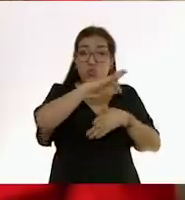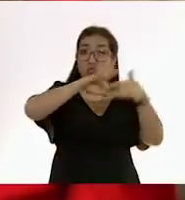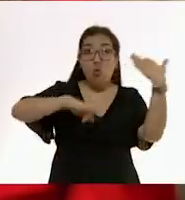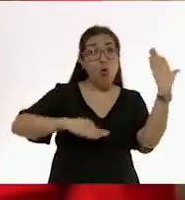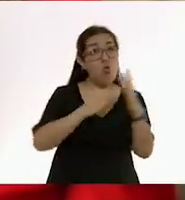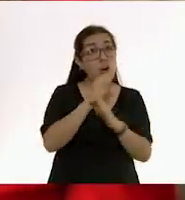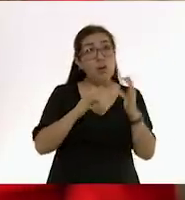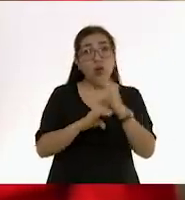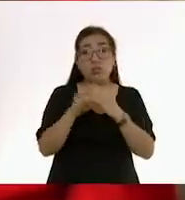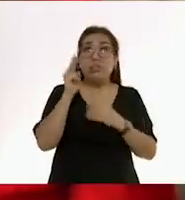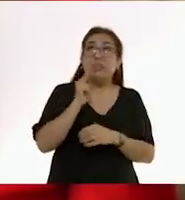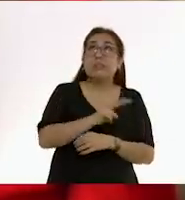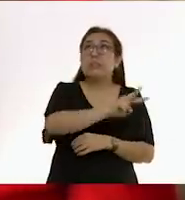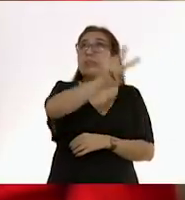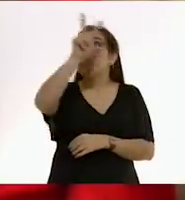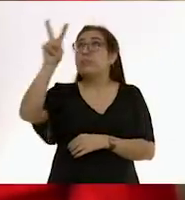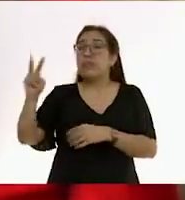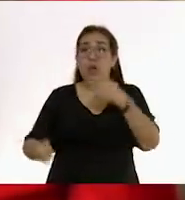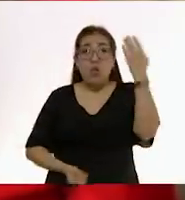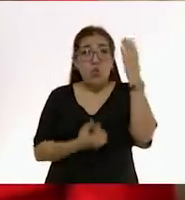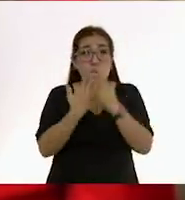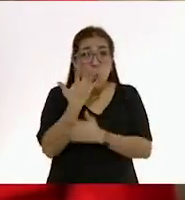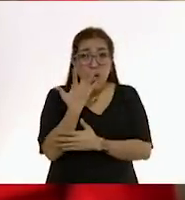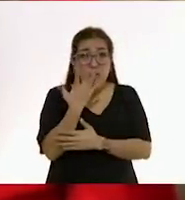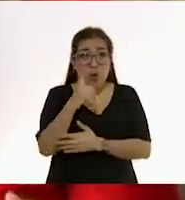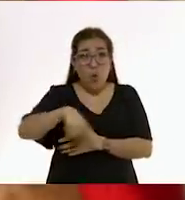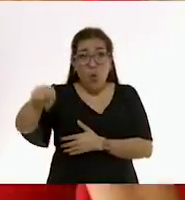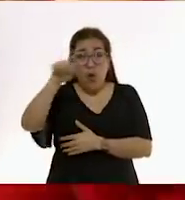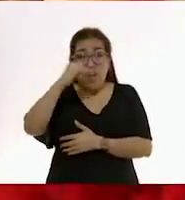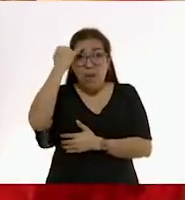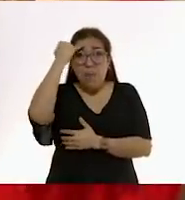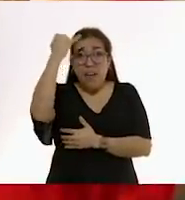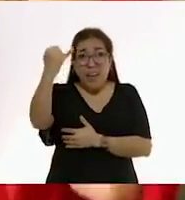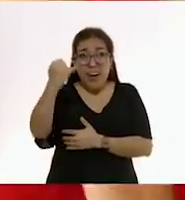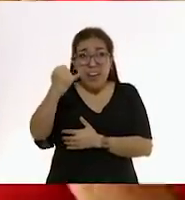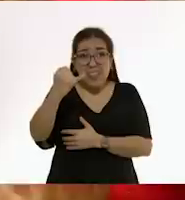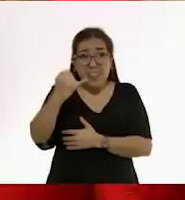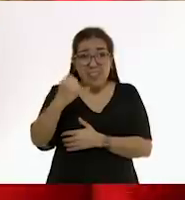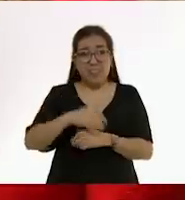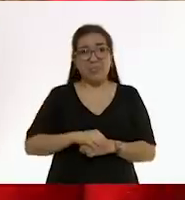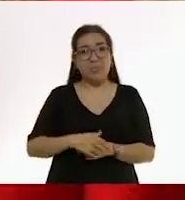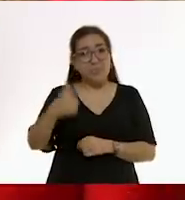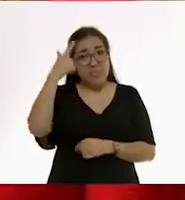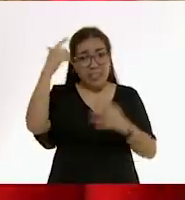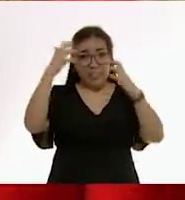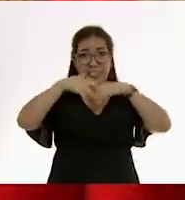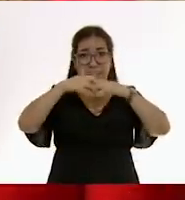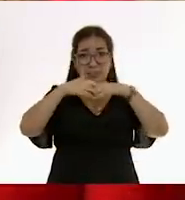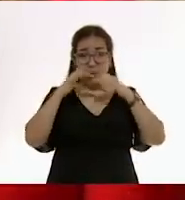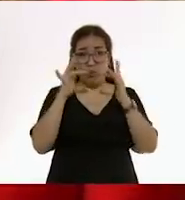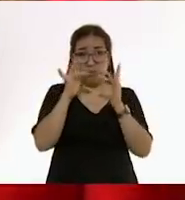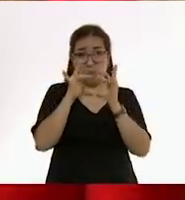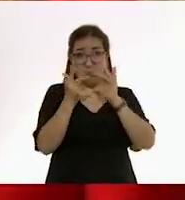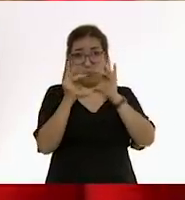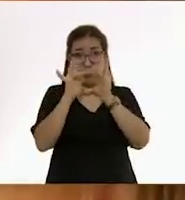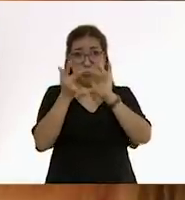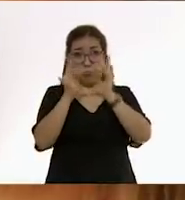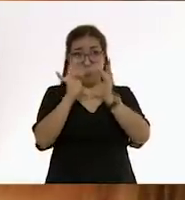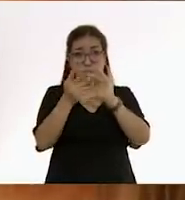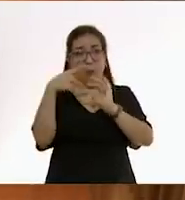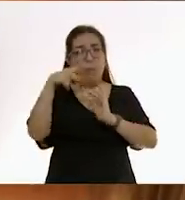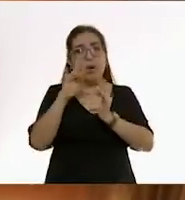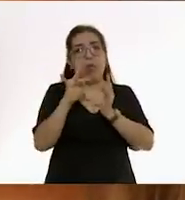nuevo. Todo. Imagínense lo que se siente, que tenemos todas las neuronas que vamos a tener a lo largo de toda nuestra vida, pero